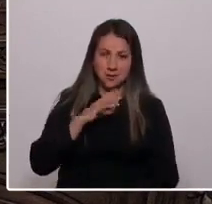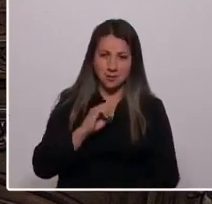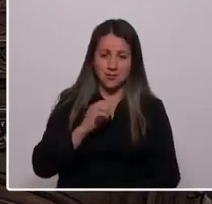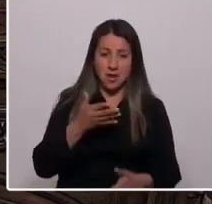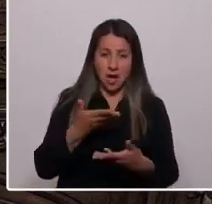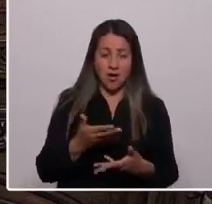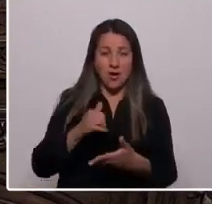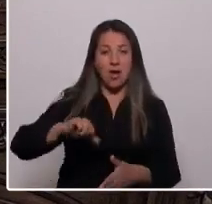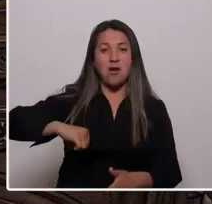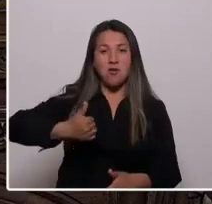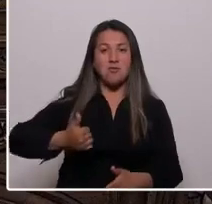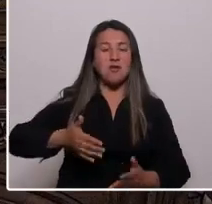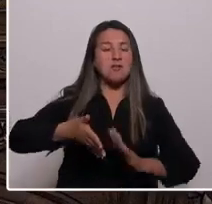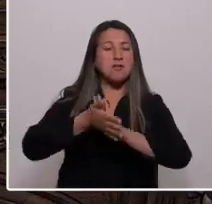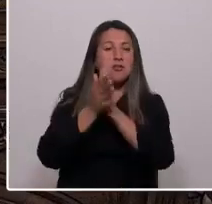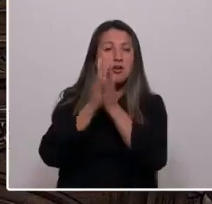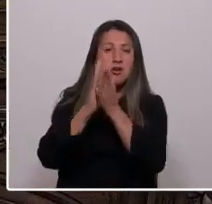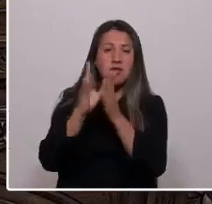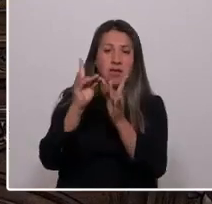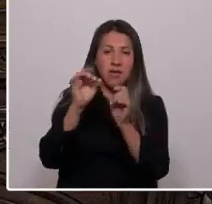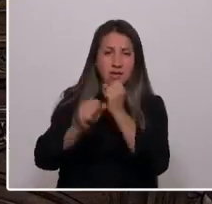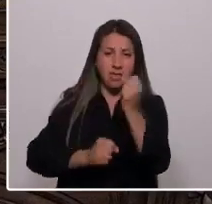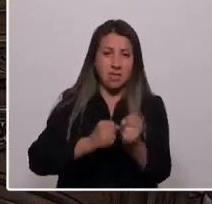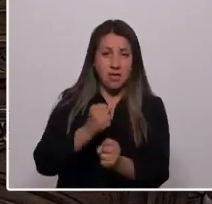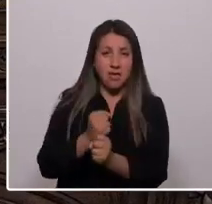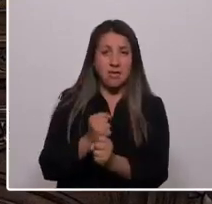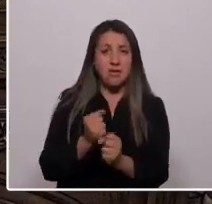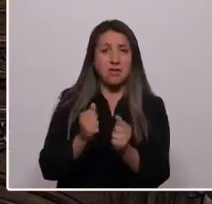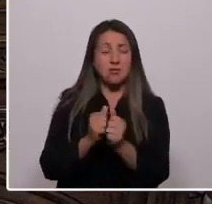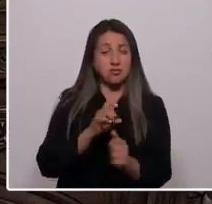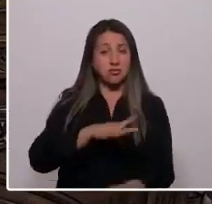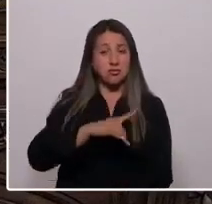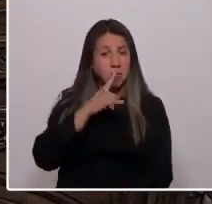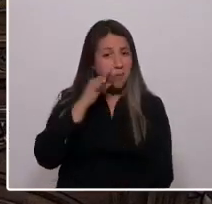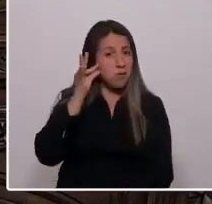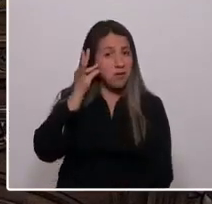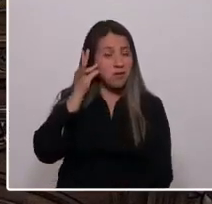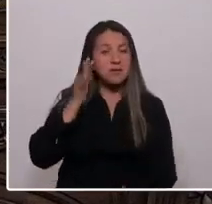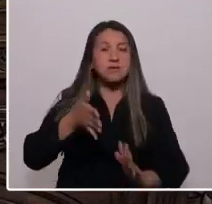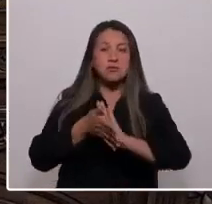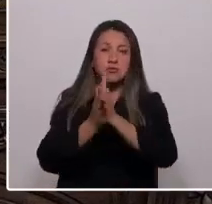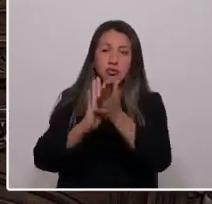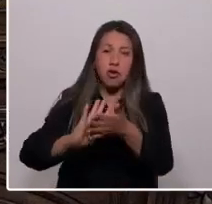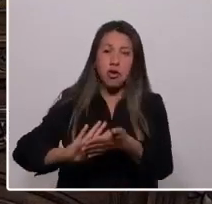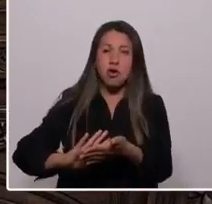generaciones, con chilenos y chilenas de todos los rincones de Chile.